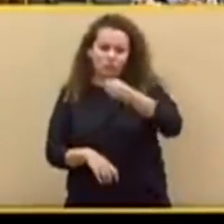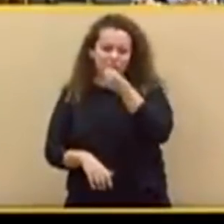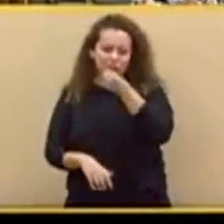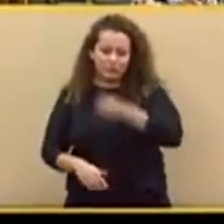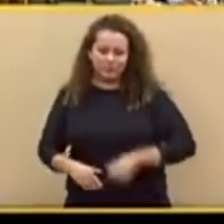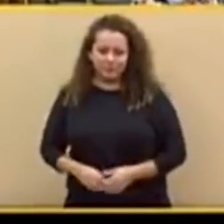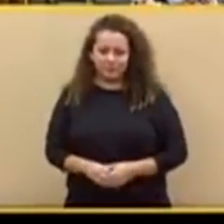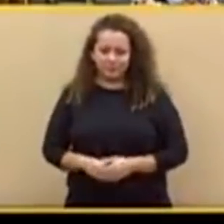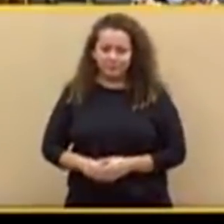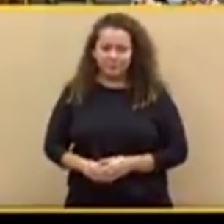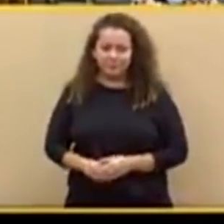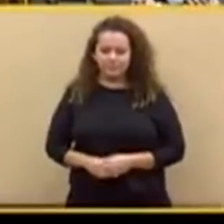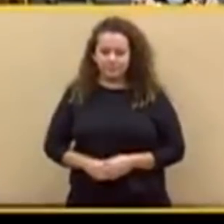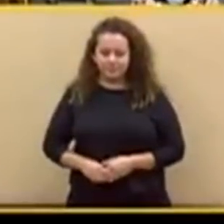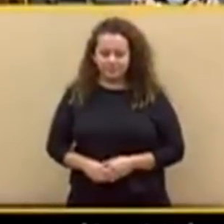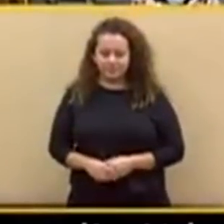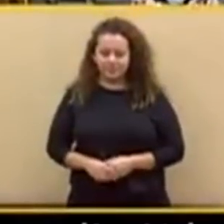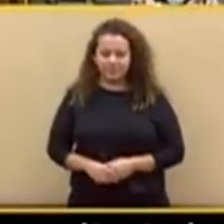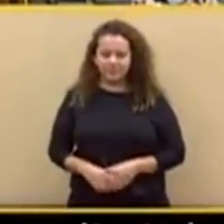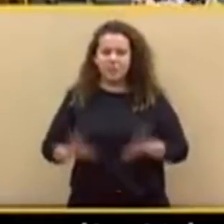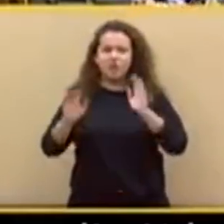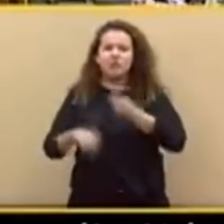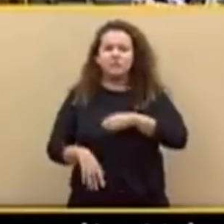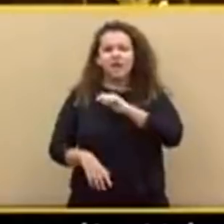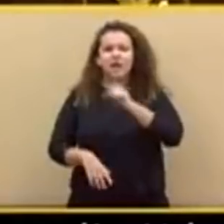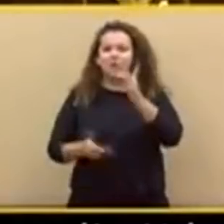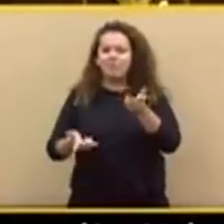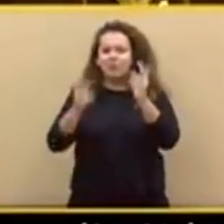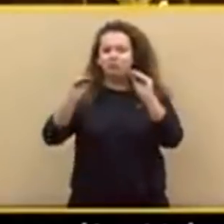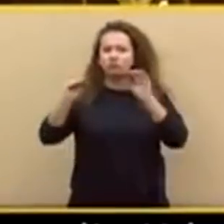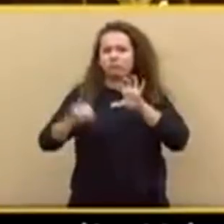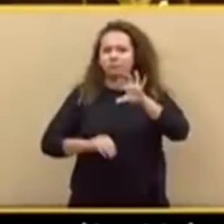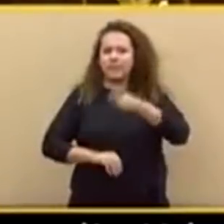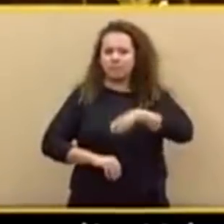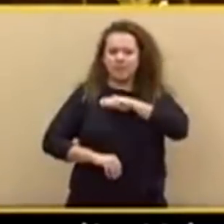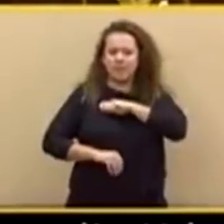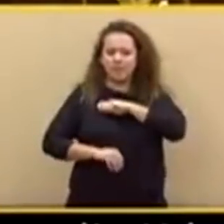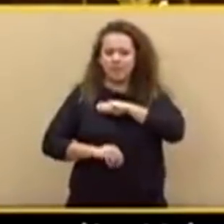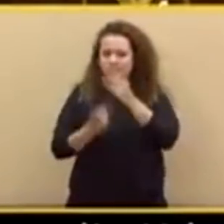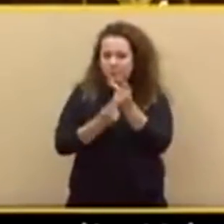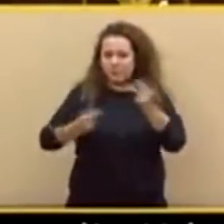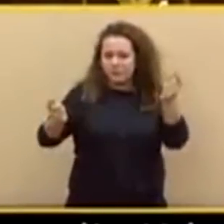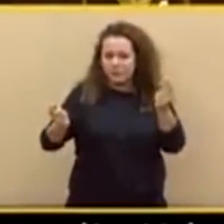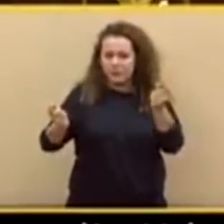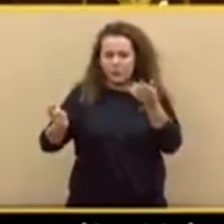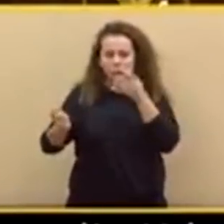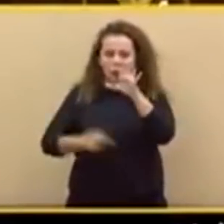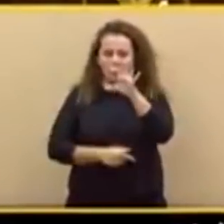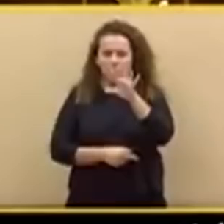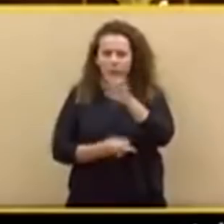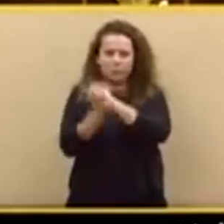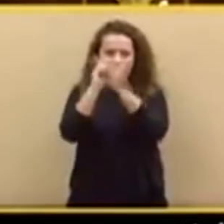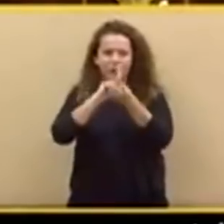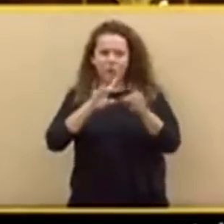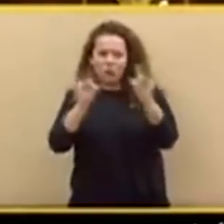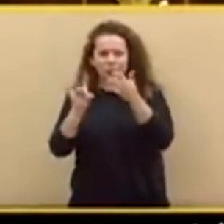Pero los españoles no van a permitir que su nación desaparezca convertida en una región de una réplica